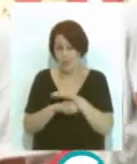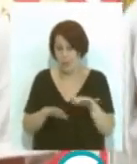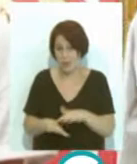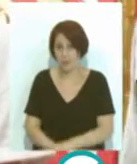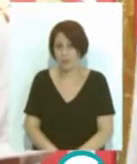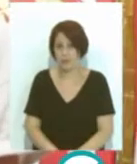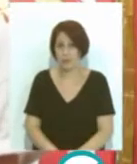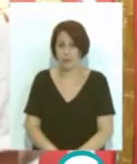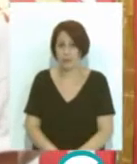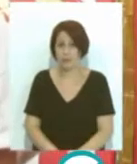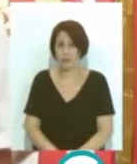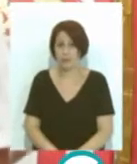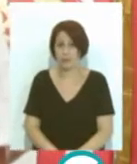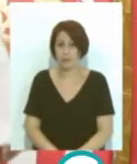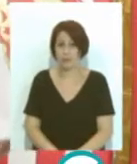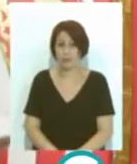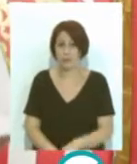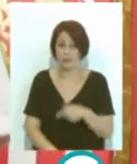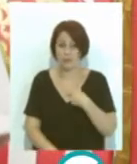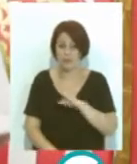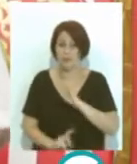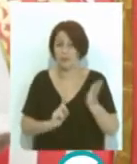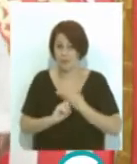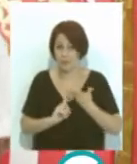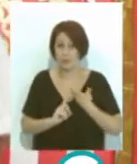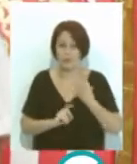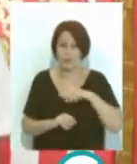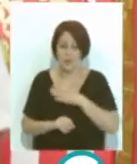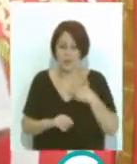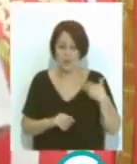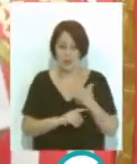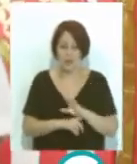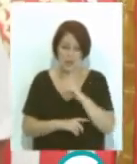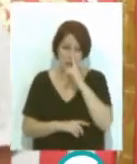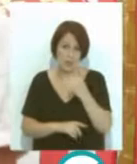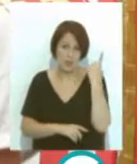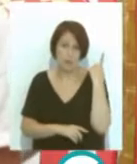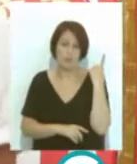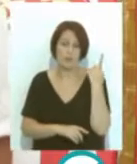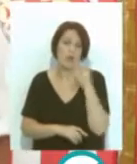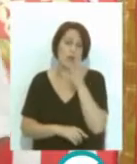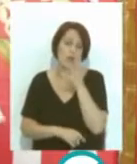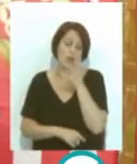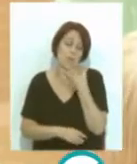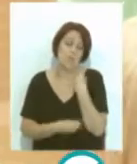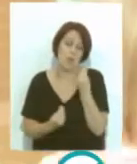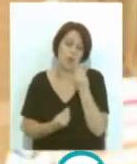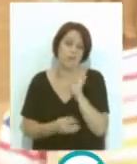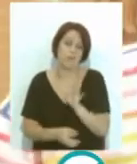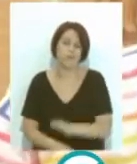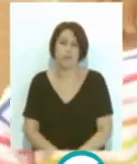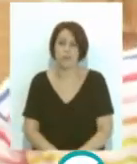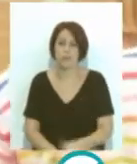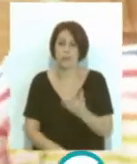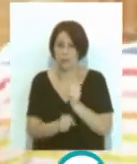que esto nos ha venido mal y lo queríamos enseñar obviamente el año pasado y ahora ha sido mejor la verdad Una